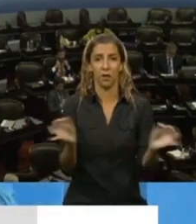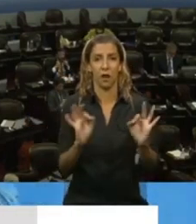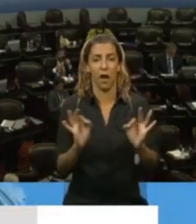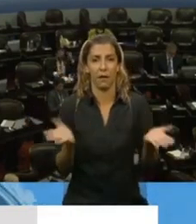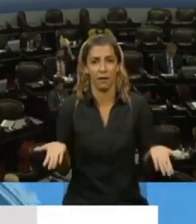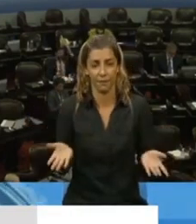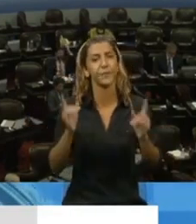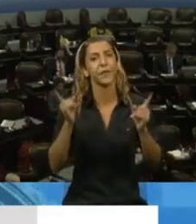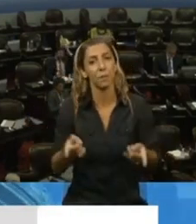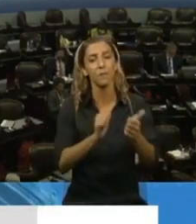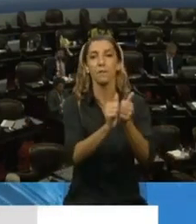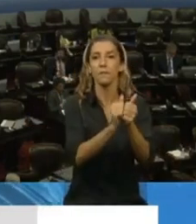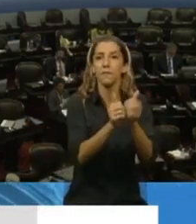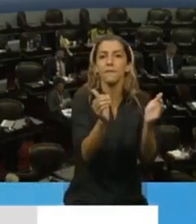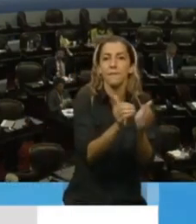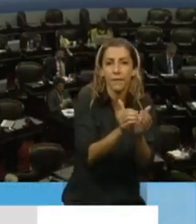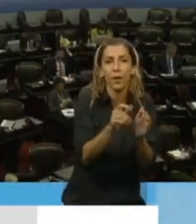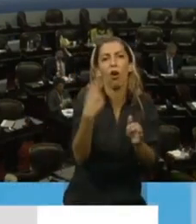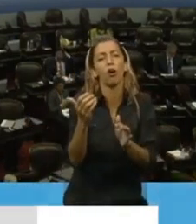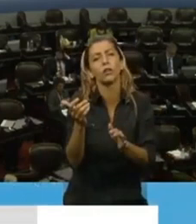pymes, las mini pymes, los desocupados,